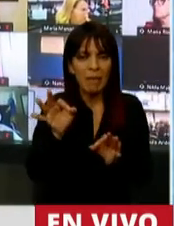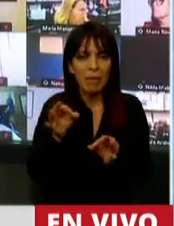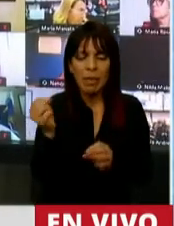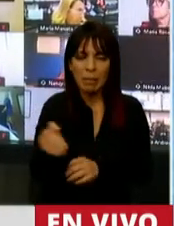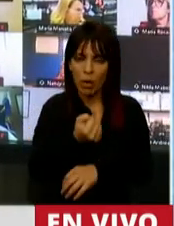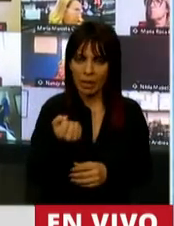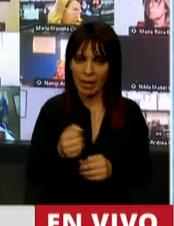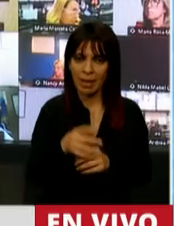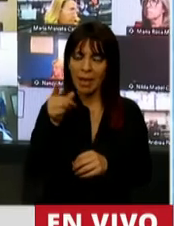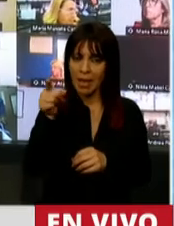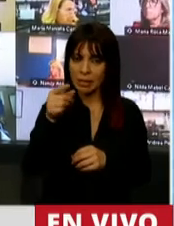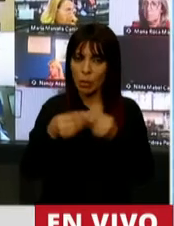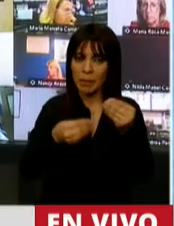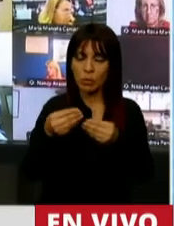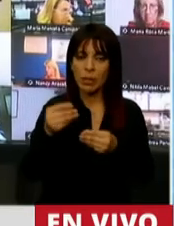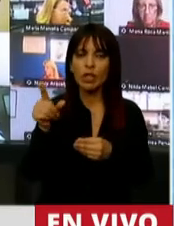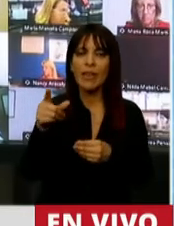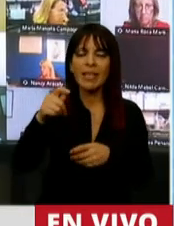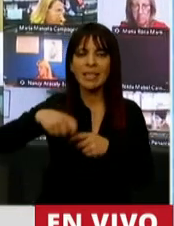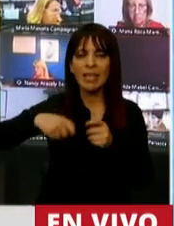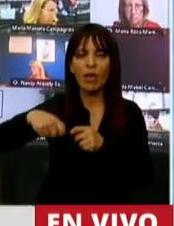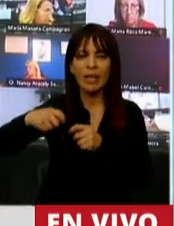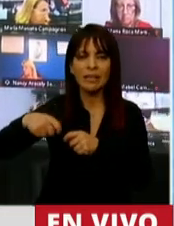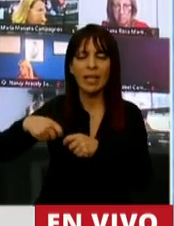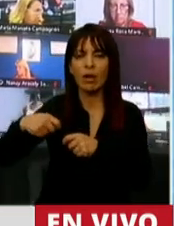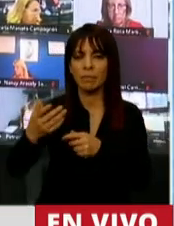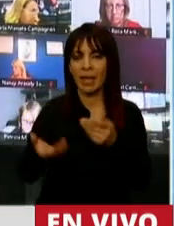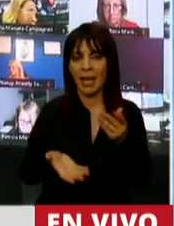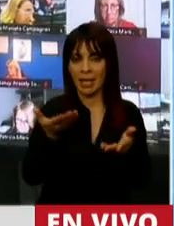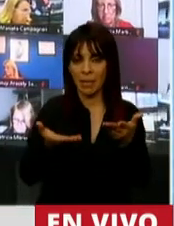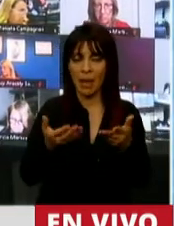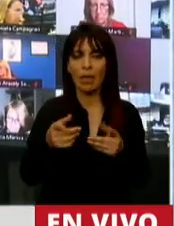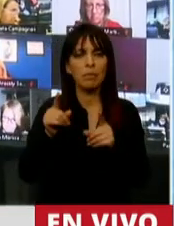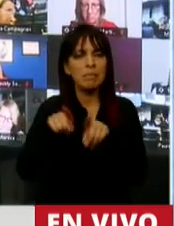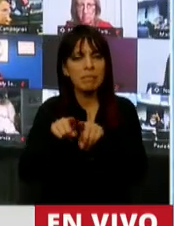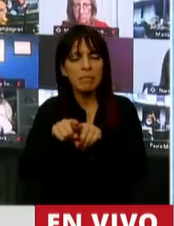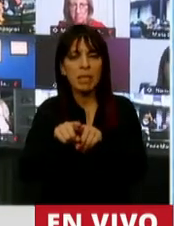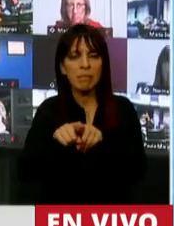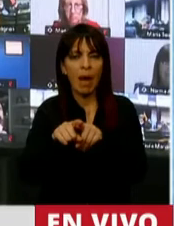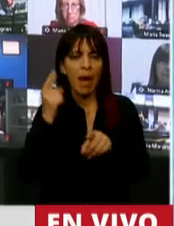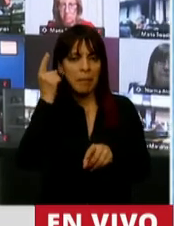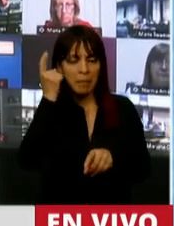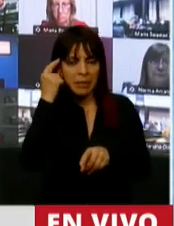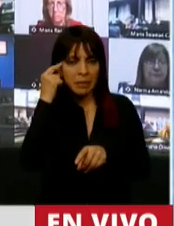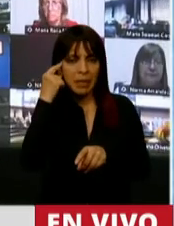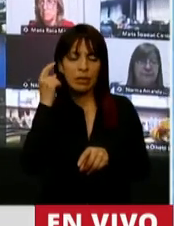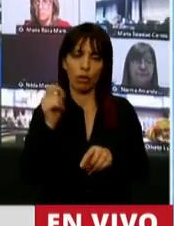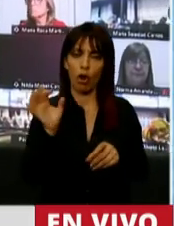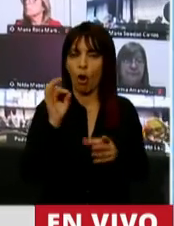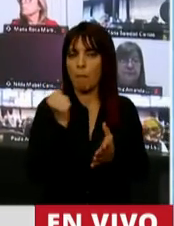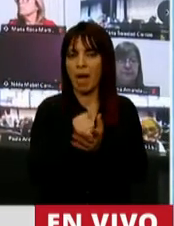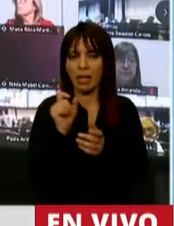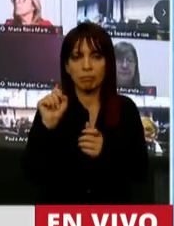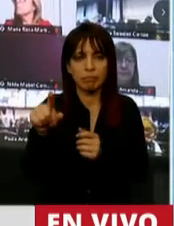Y esos presupuestos que tiene el gobierno de Santiago del Estero equilibrado siguen las directrices que hoy le impronta que